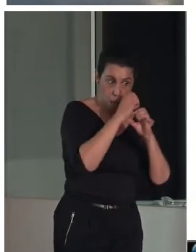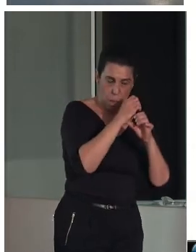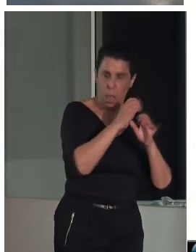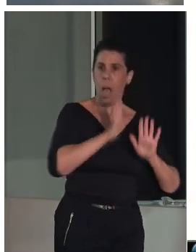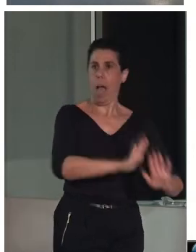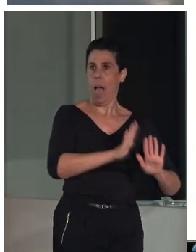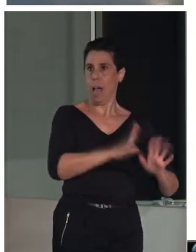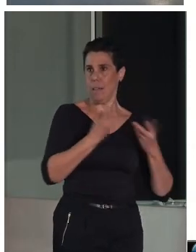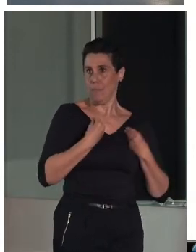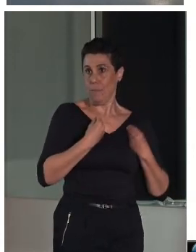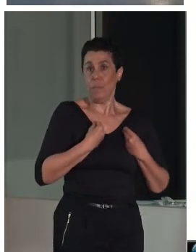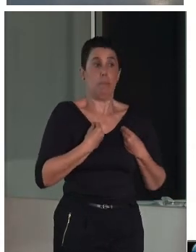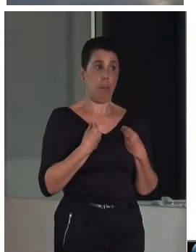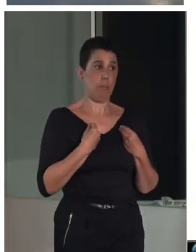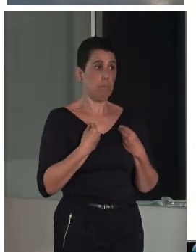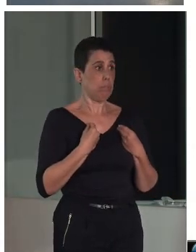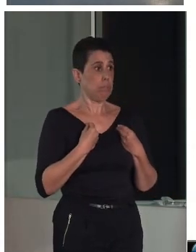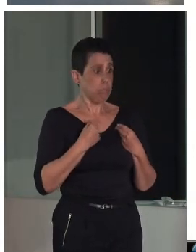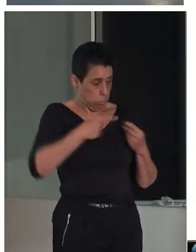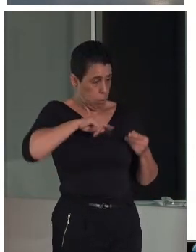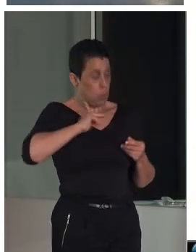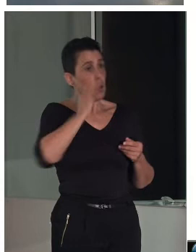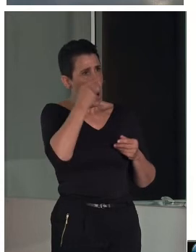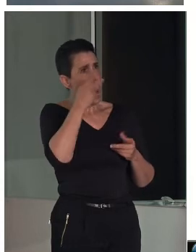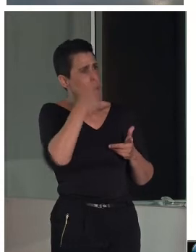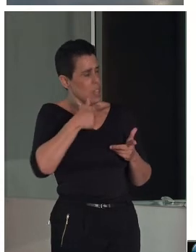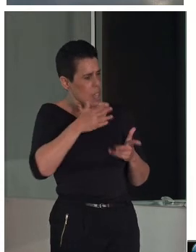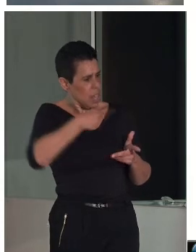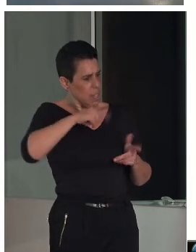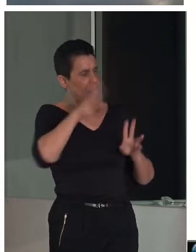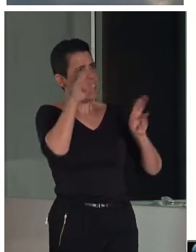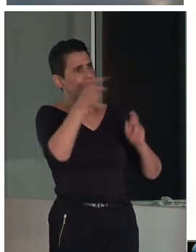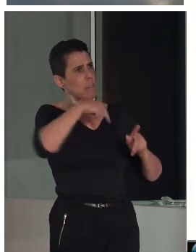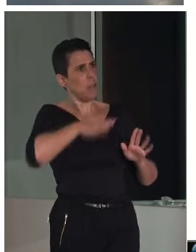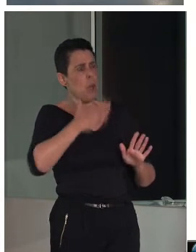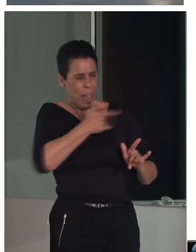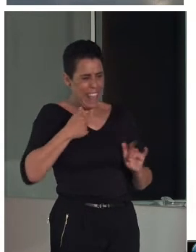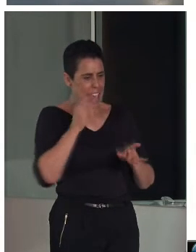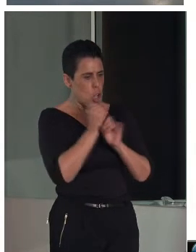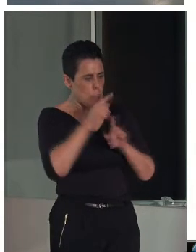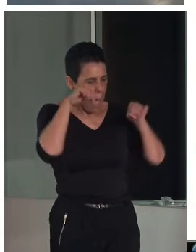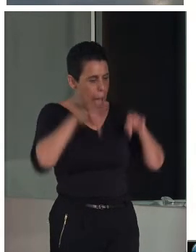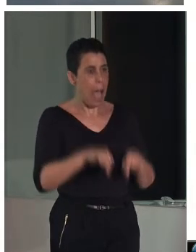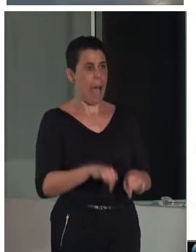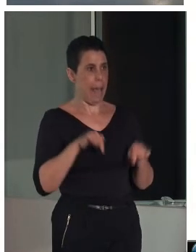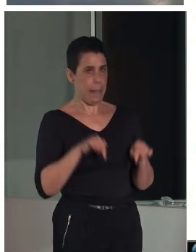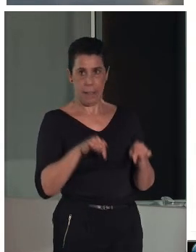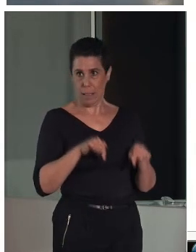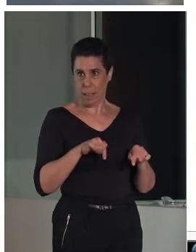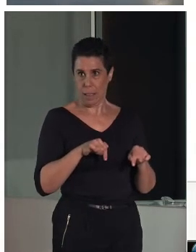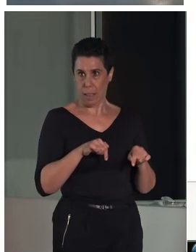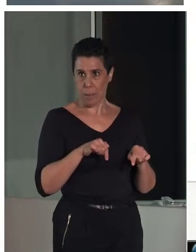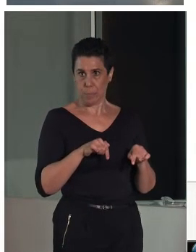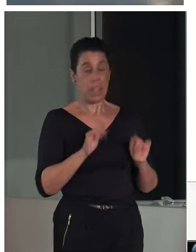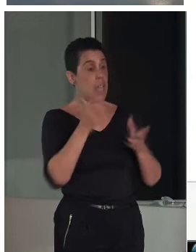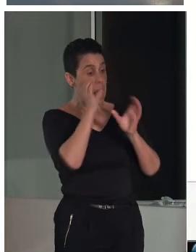interesan mucho vuestros temas, pero es que queremos que los trabajéis desde aquí. Comunicación, que bueno, que hay varias cosas. E inversión y